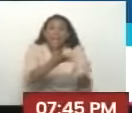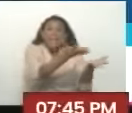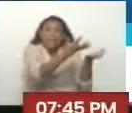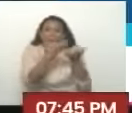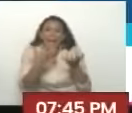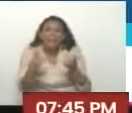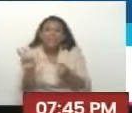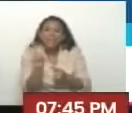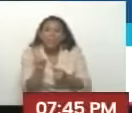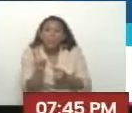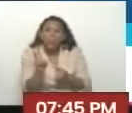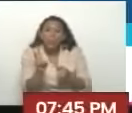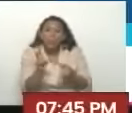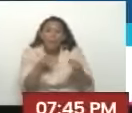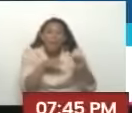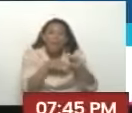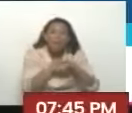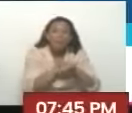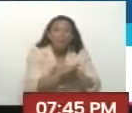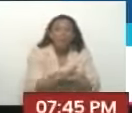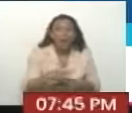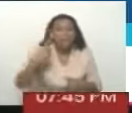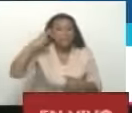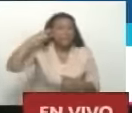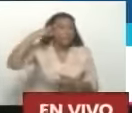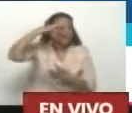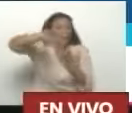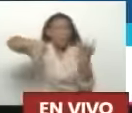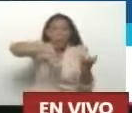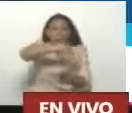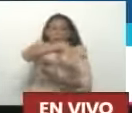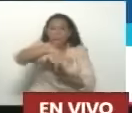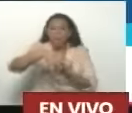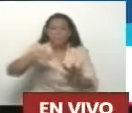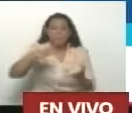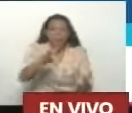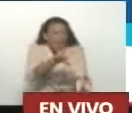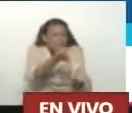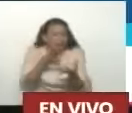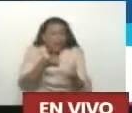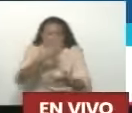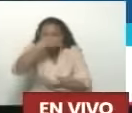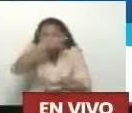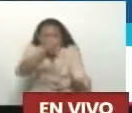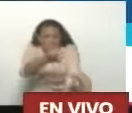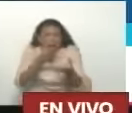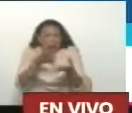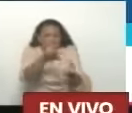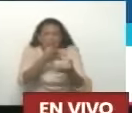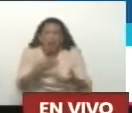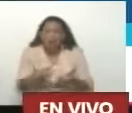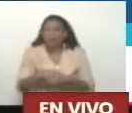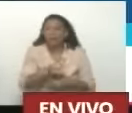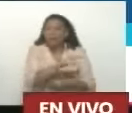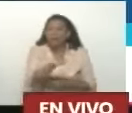Venezuela El fascismo Es la violencia La guarimba El intento De golpes De estado